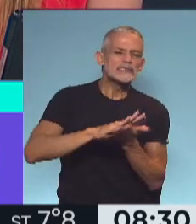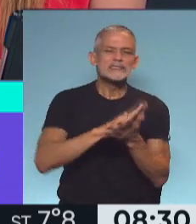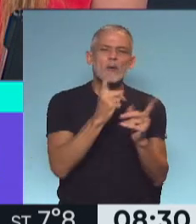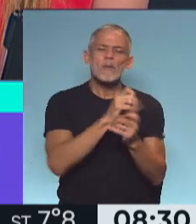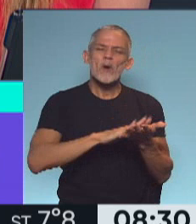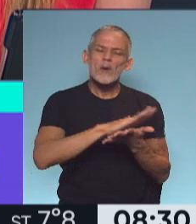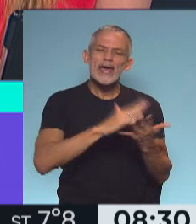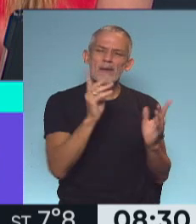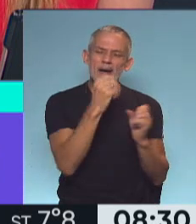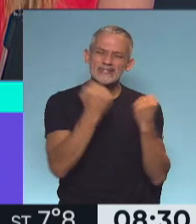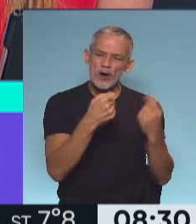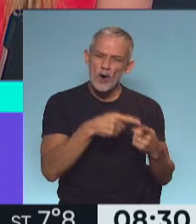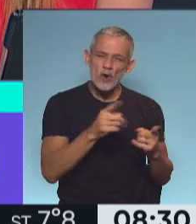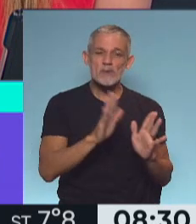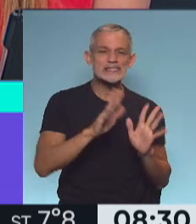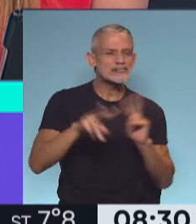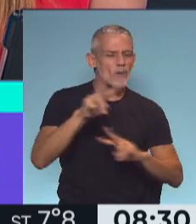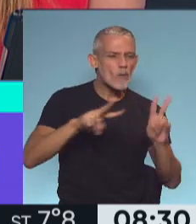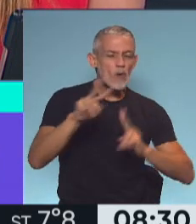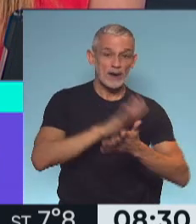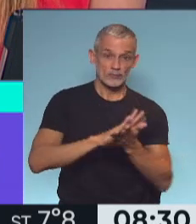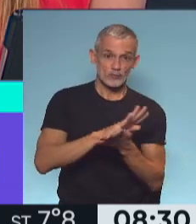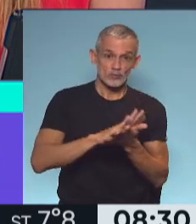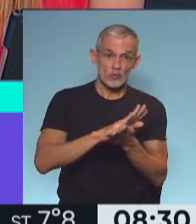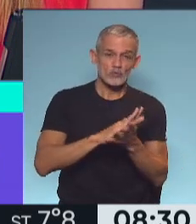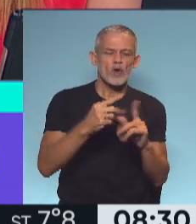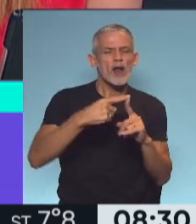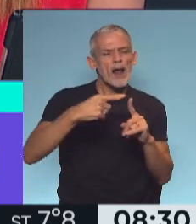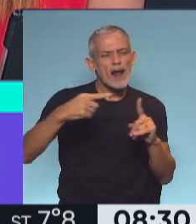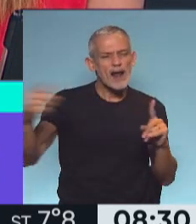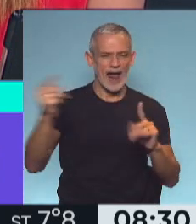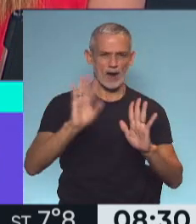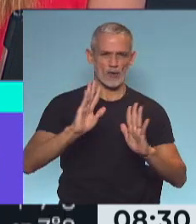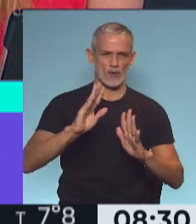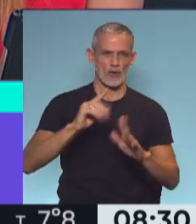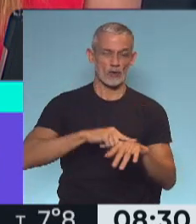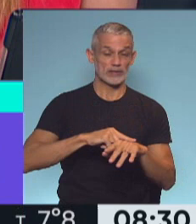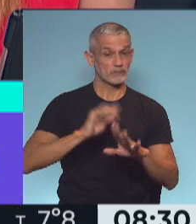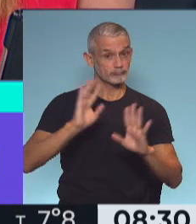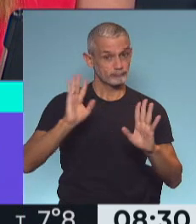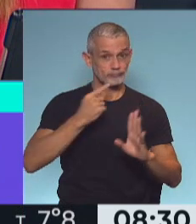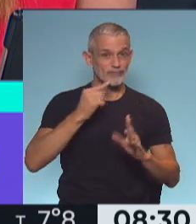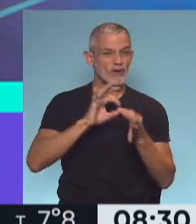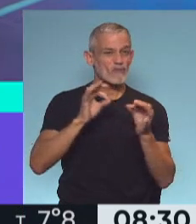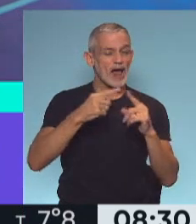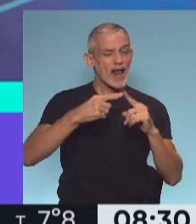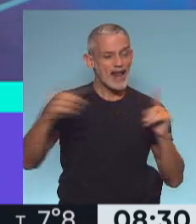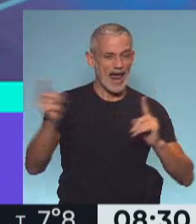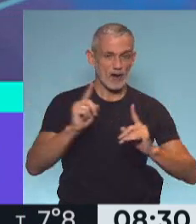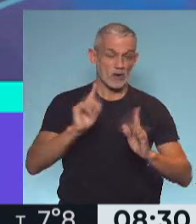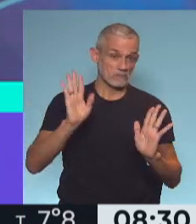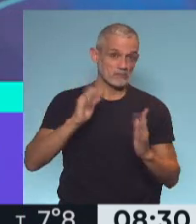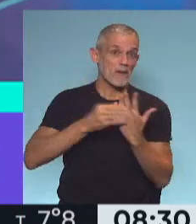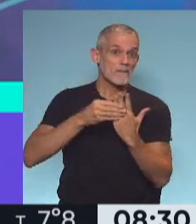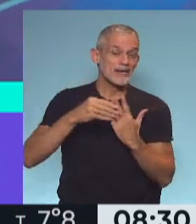problemas, y dijo para encontrar una solución a largo plazo. Ah, entonces Guzmán lo